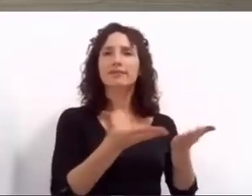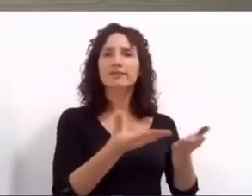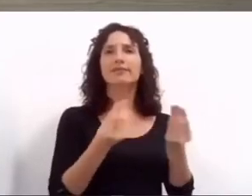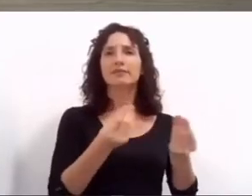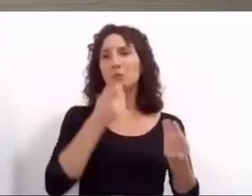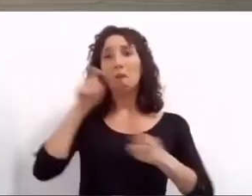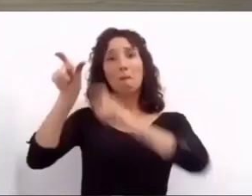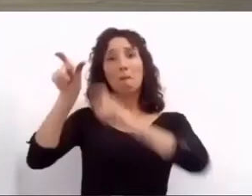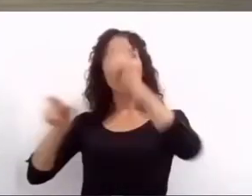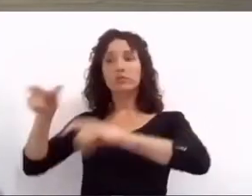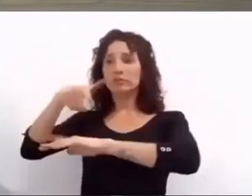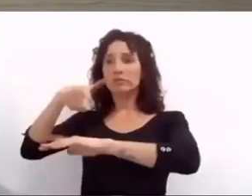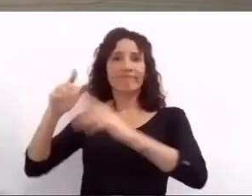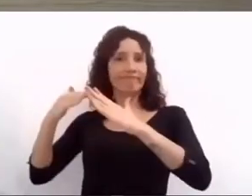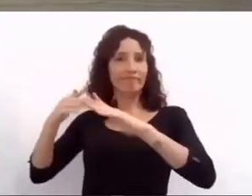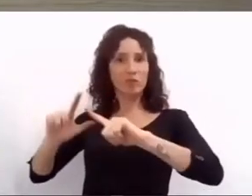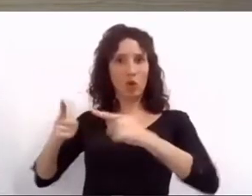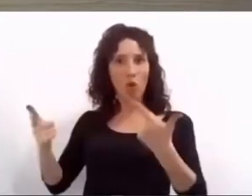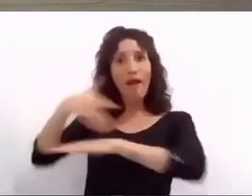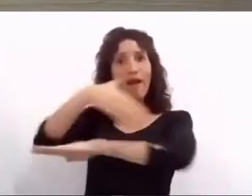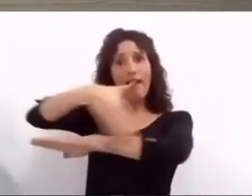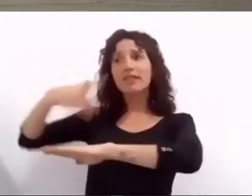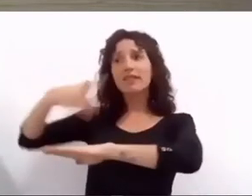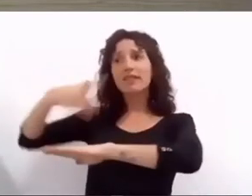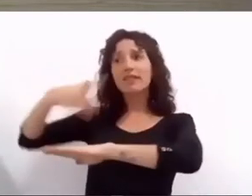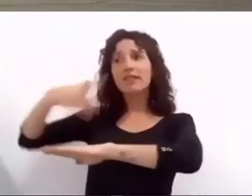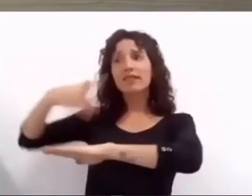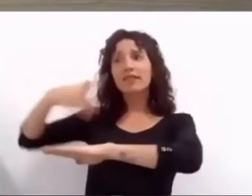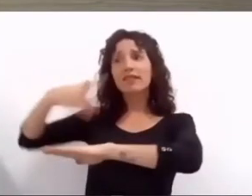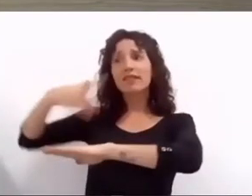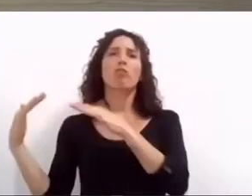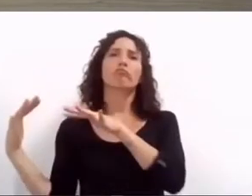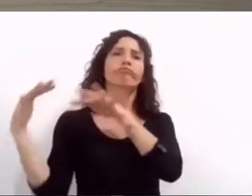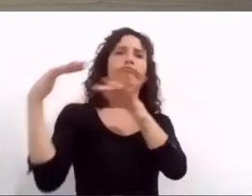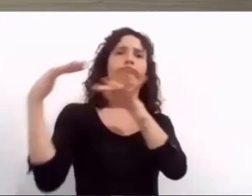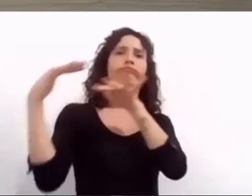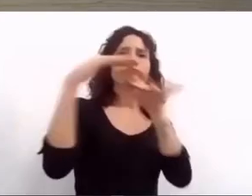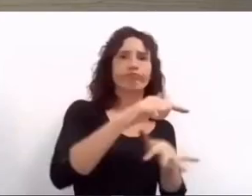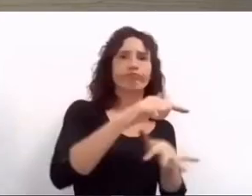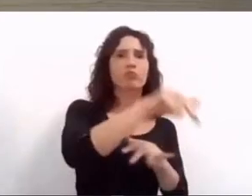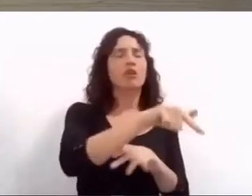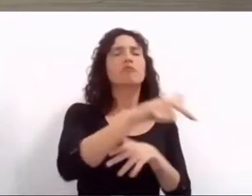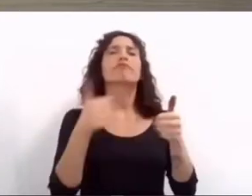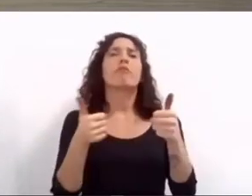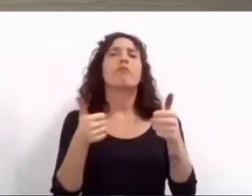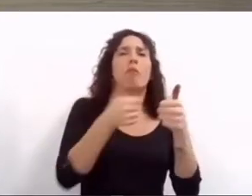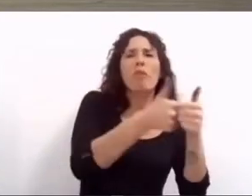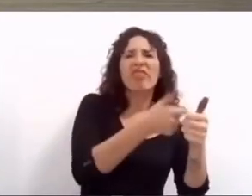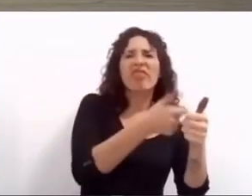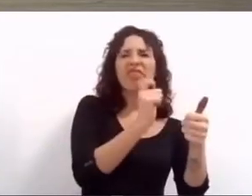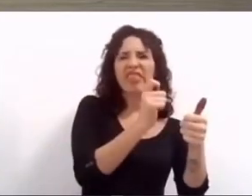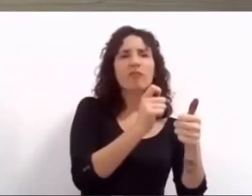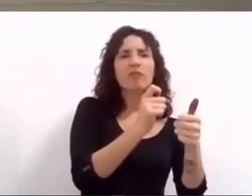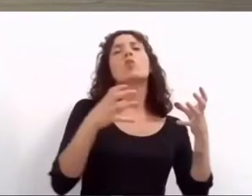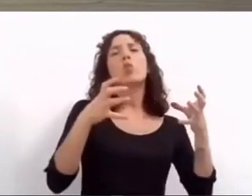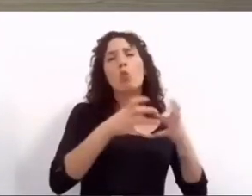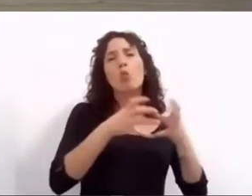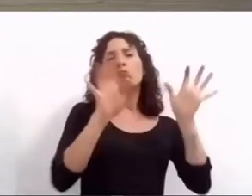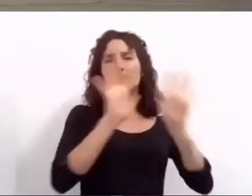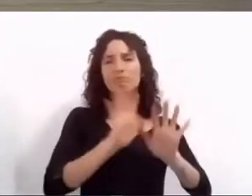donde se promueva la autonomía de las personas alojadas con acompañamiento de los voluntarios de esas organizaciones